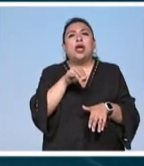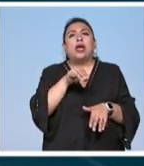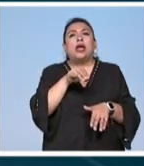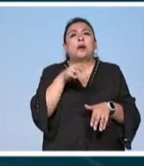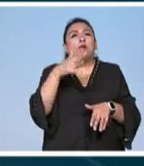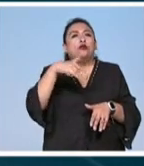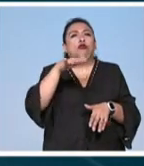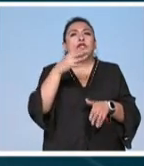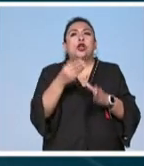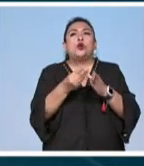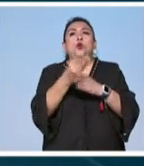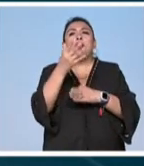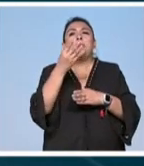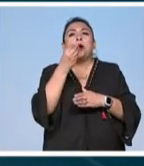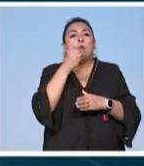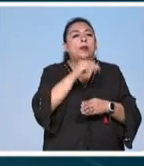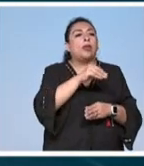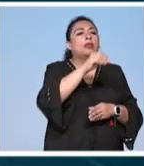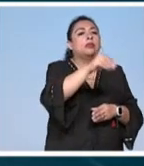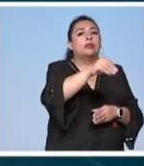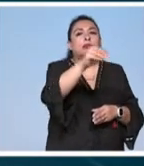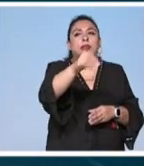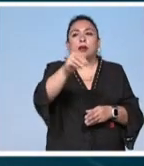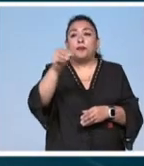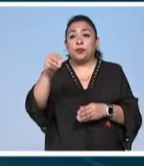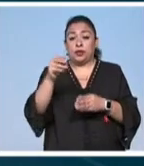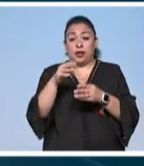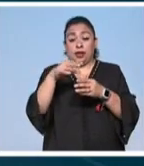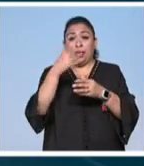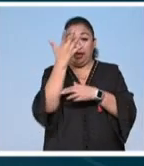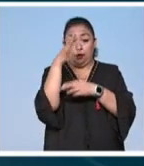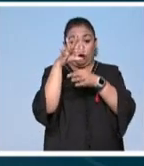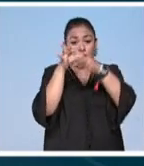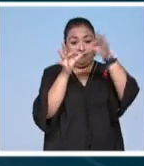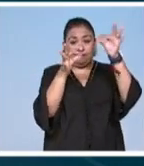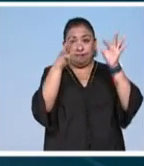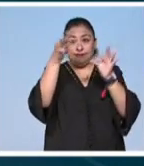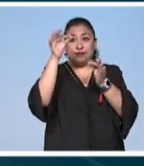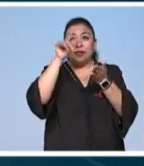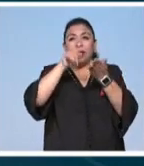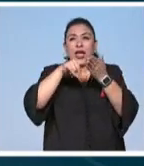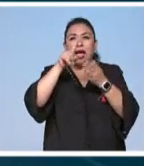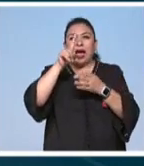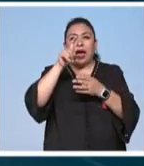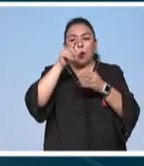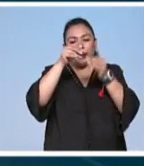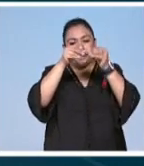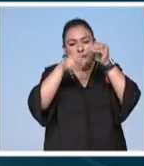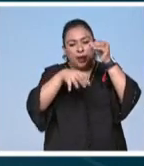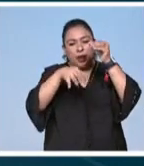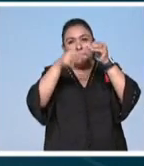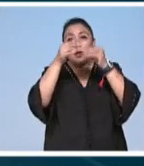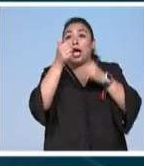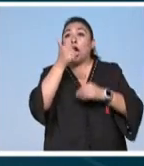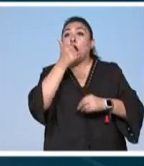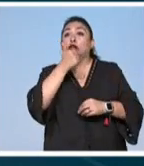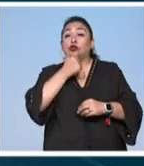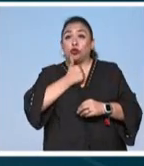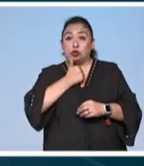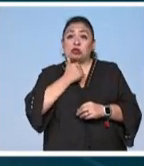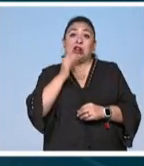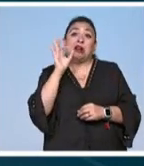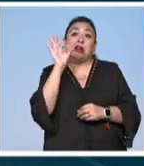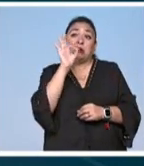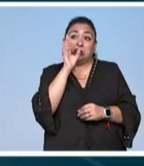vuelan en busca de nuevas fuentes de alimento las hojas de los árboles excretan pequeñas gotas de secreciones azucaradas y